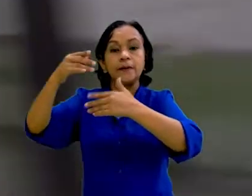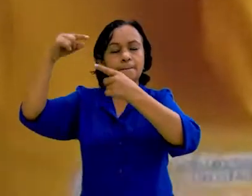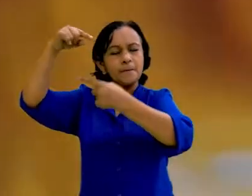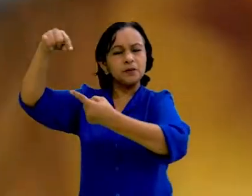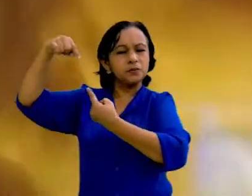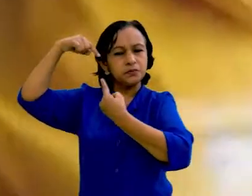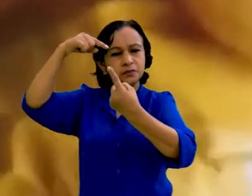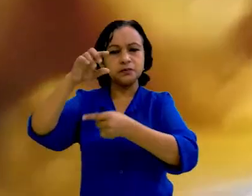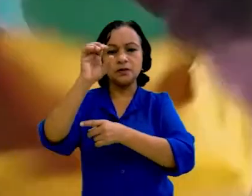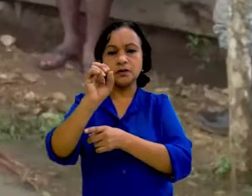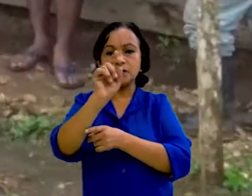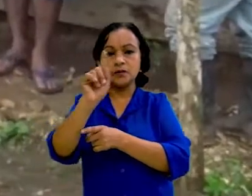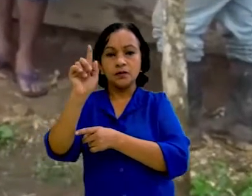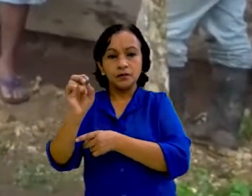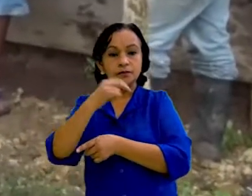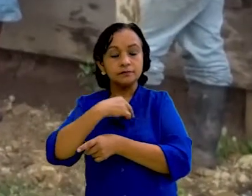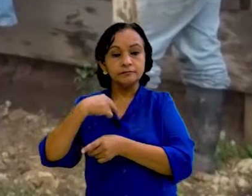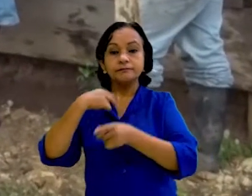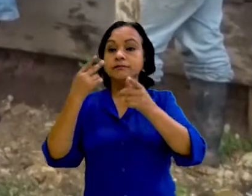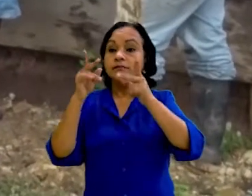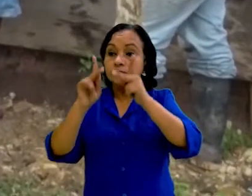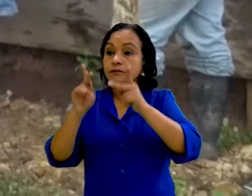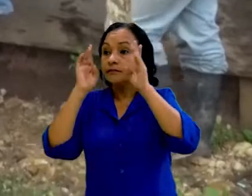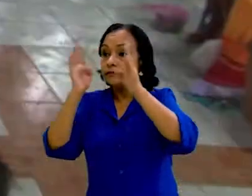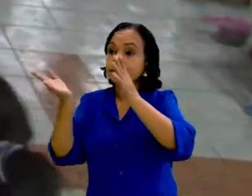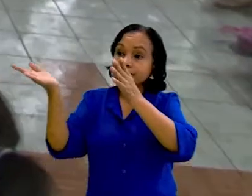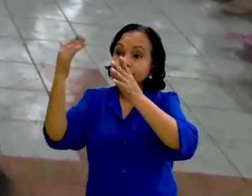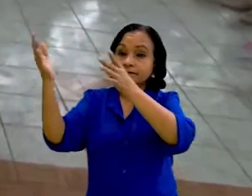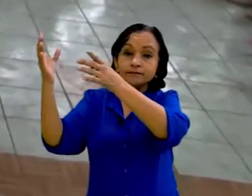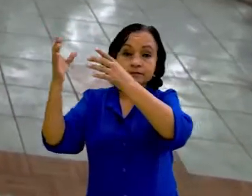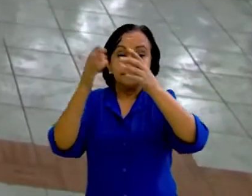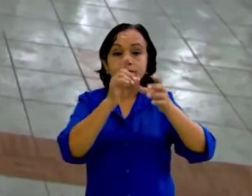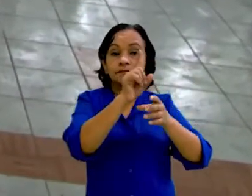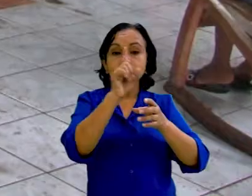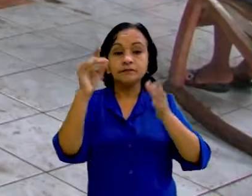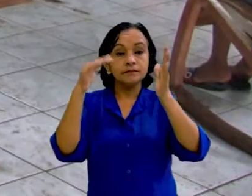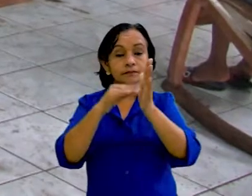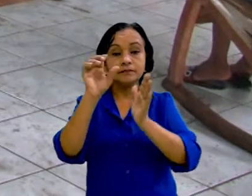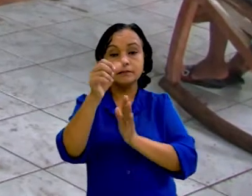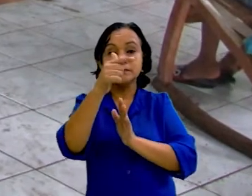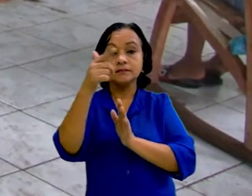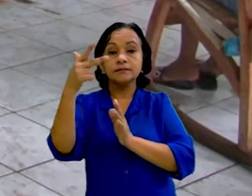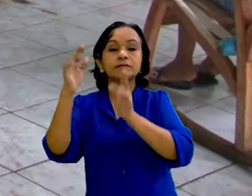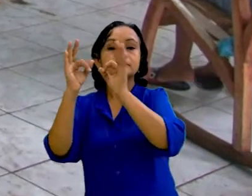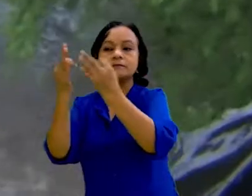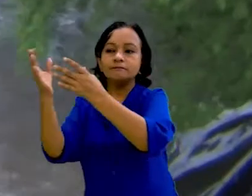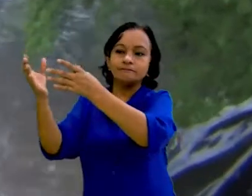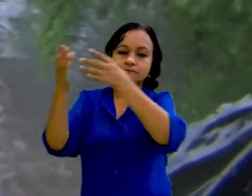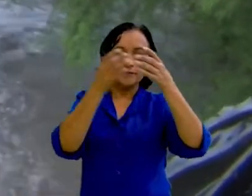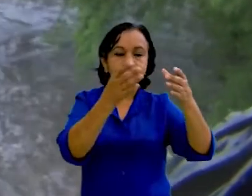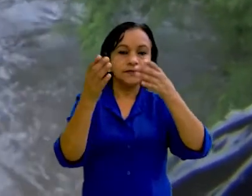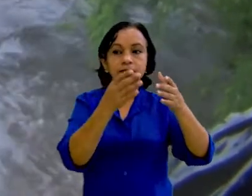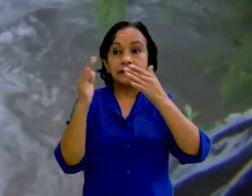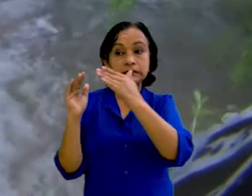convertirse en huracán. Se activaron refugios para la atención eficiente y responsable de 11.678 familias, que